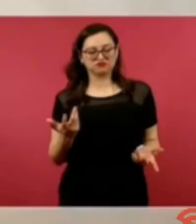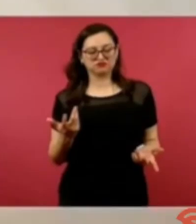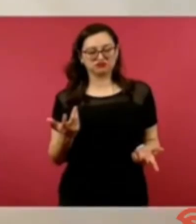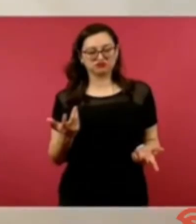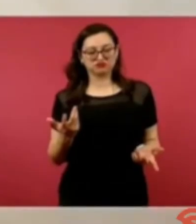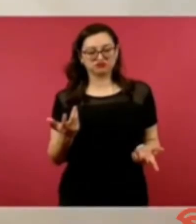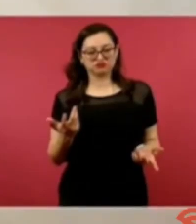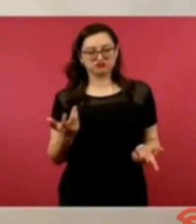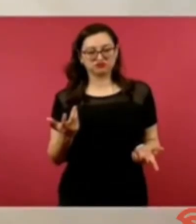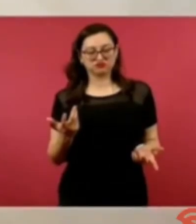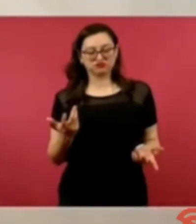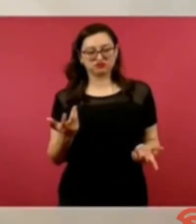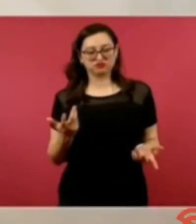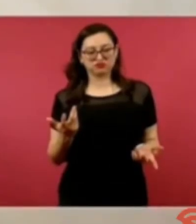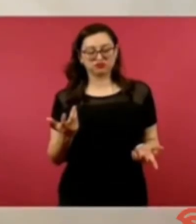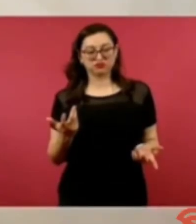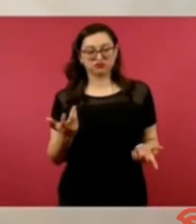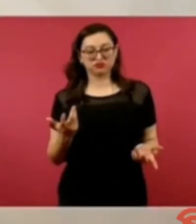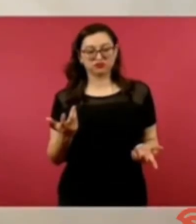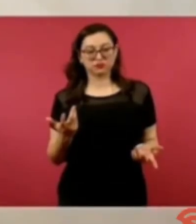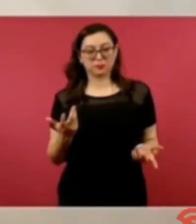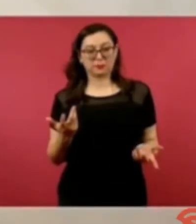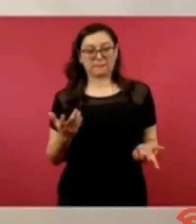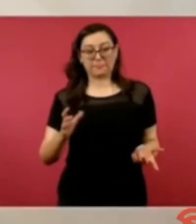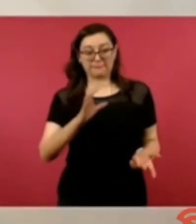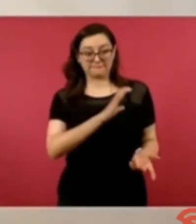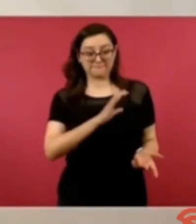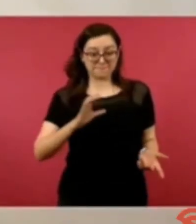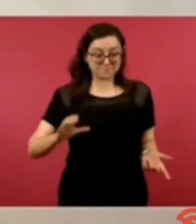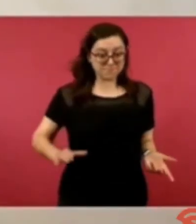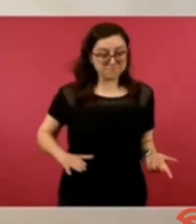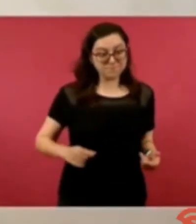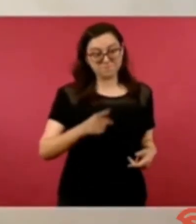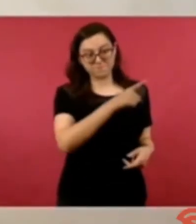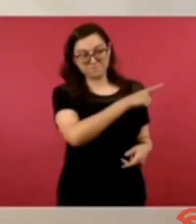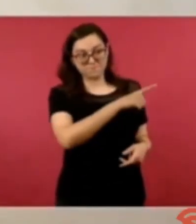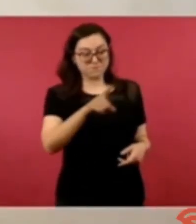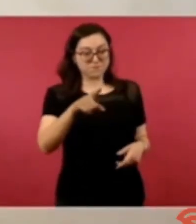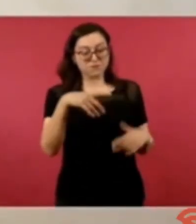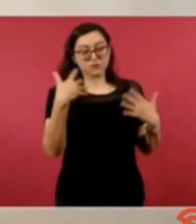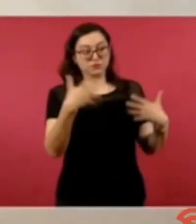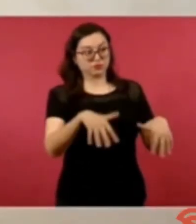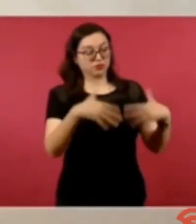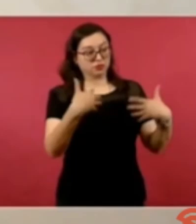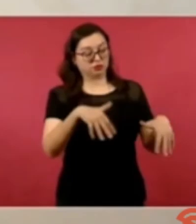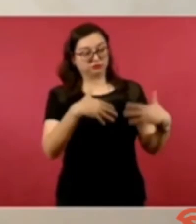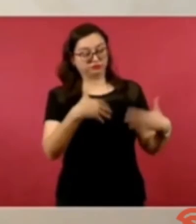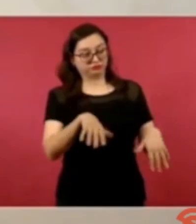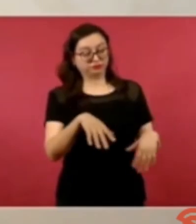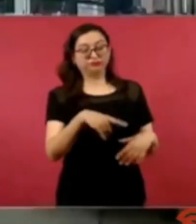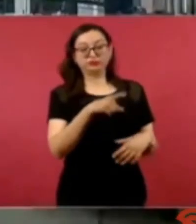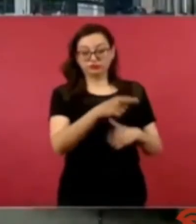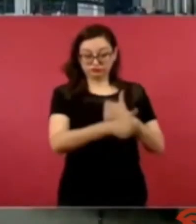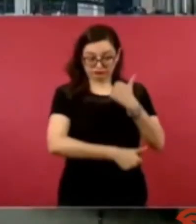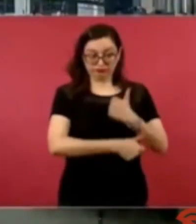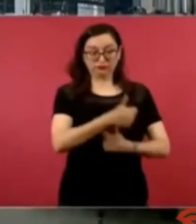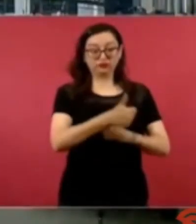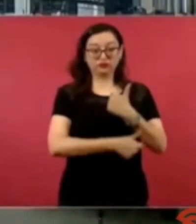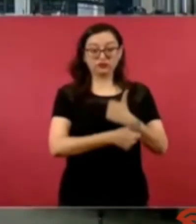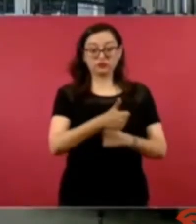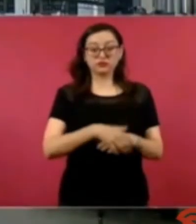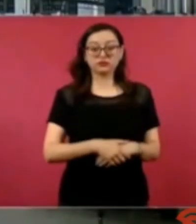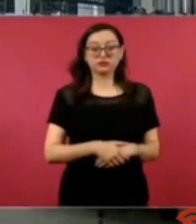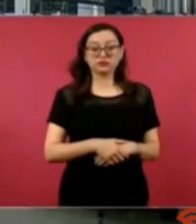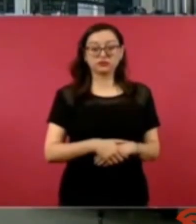elegía candidatos y se les decía aquí están tus